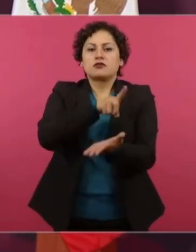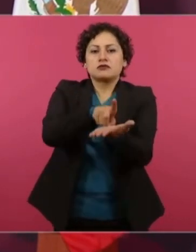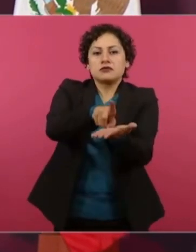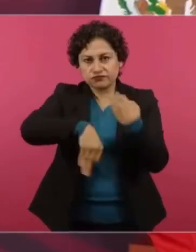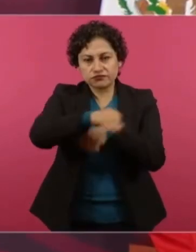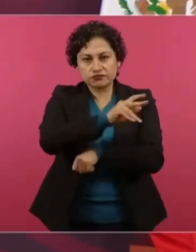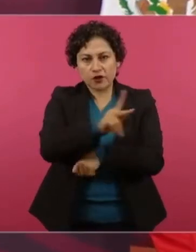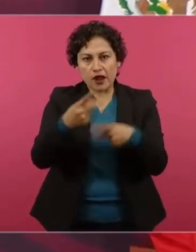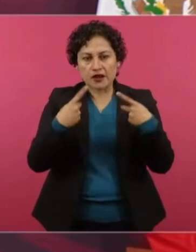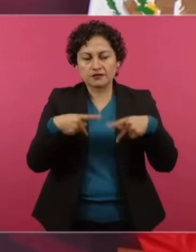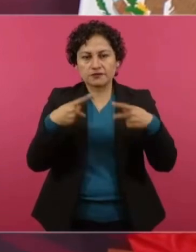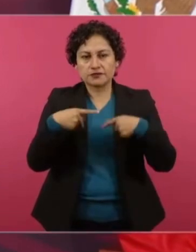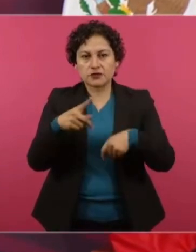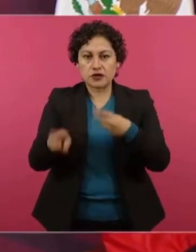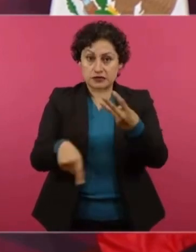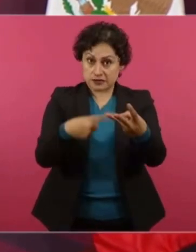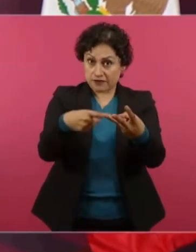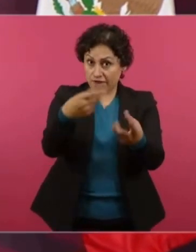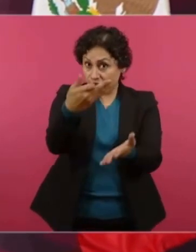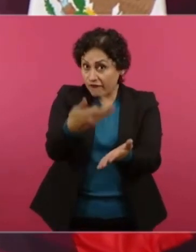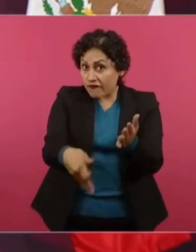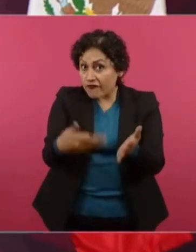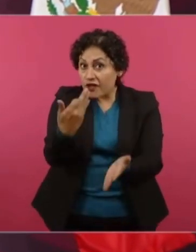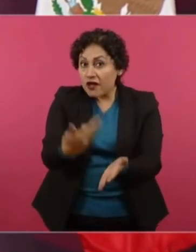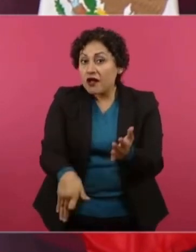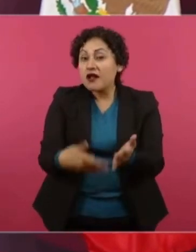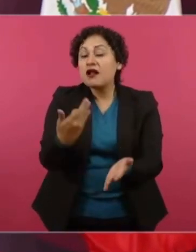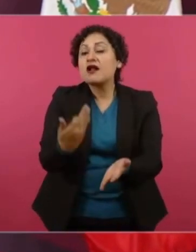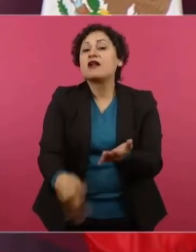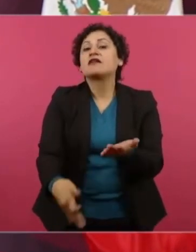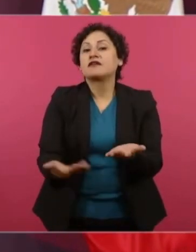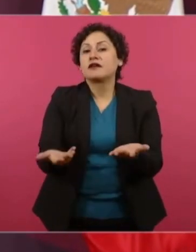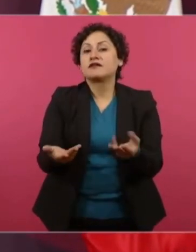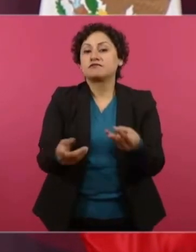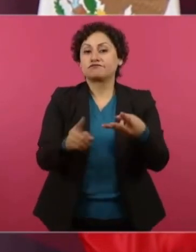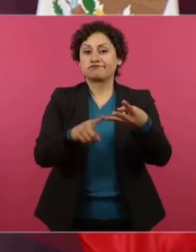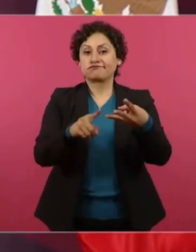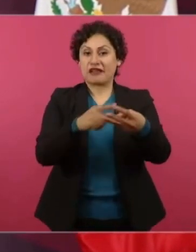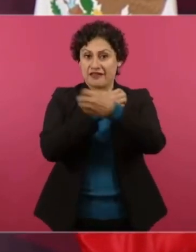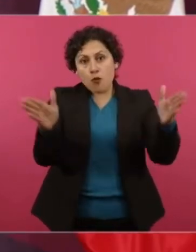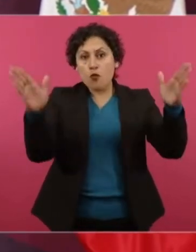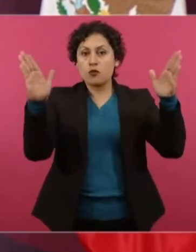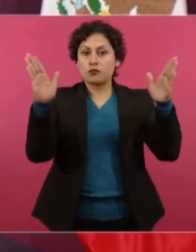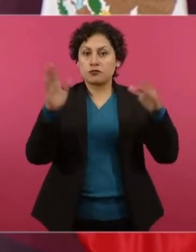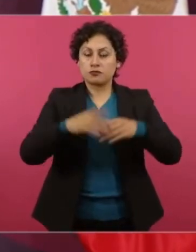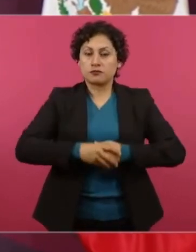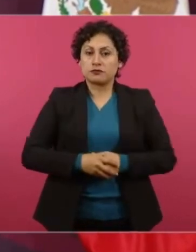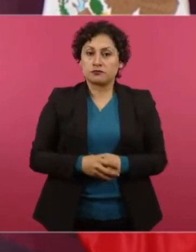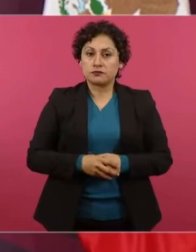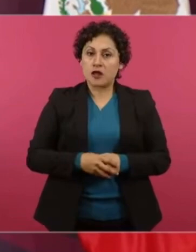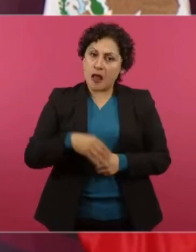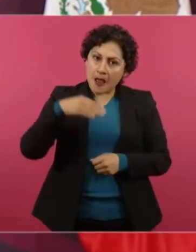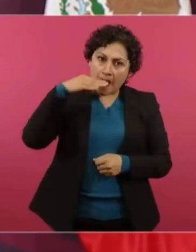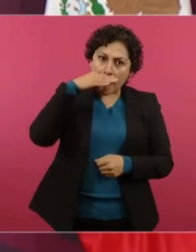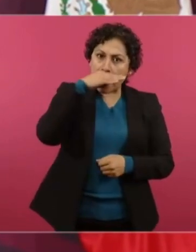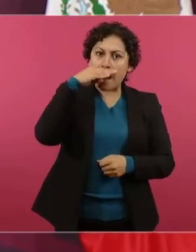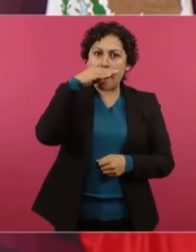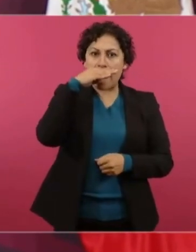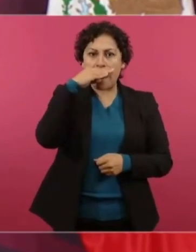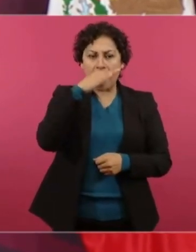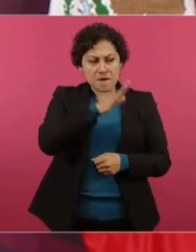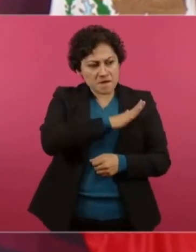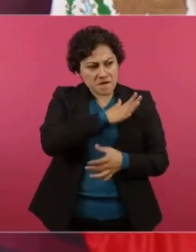hace falta que se garantice la educación pública, gratuita, de calidad,